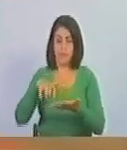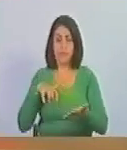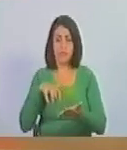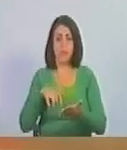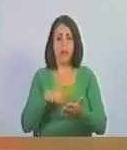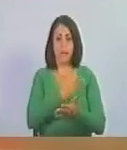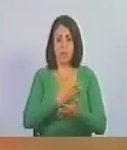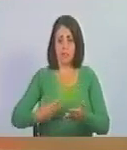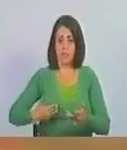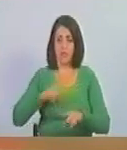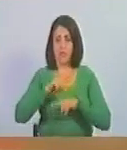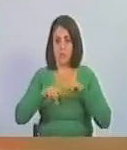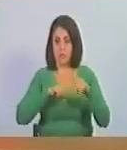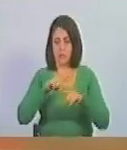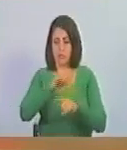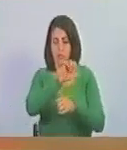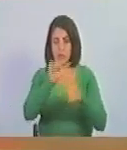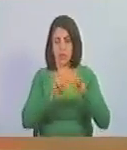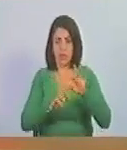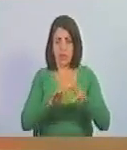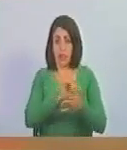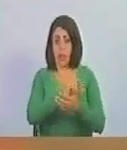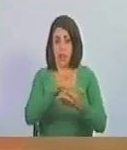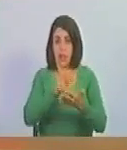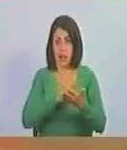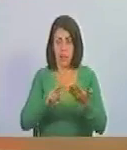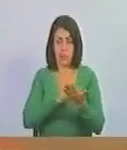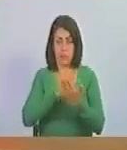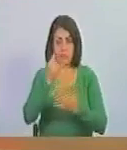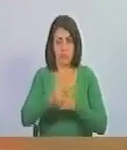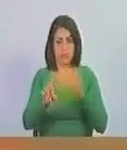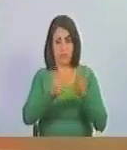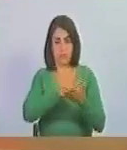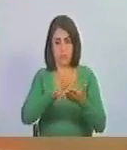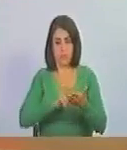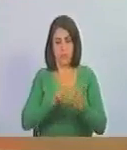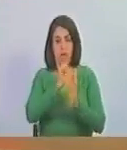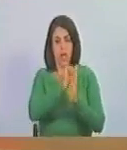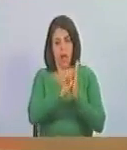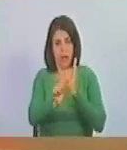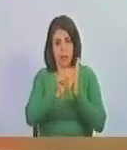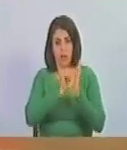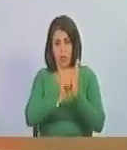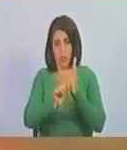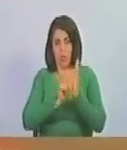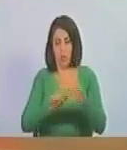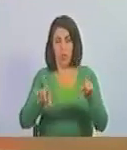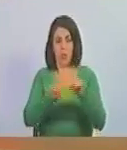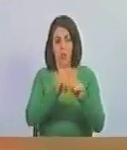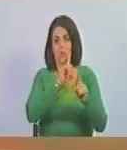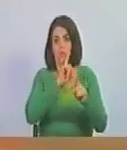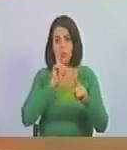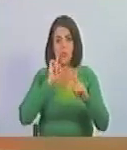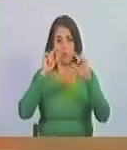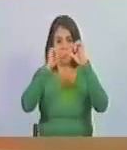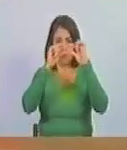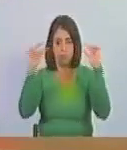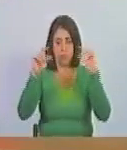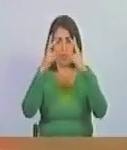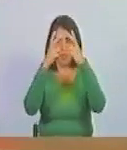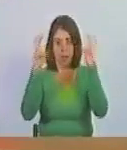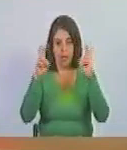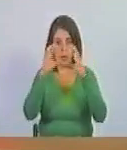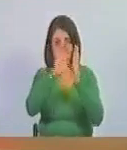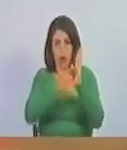El presidente ordenó a la subsecretaria dar lectura al proyecto de ley artículo por artículo, así como las denominaciones de los títulos,